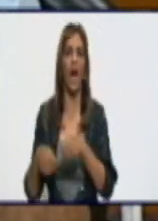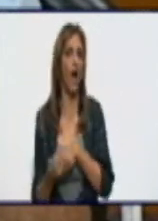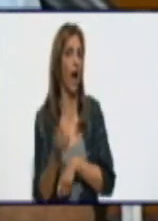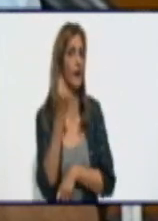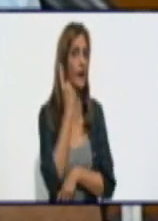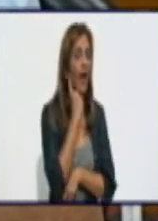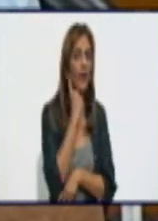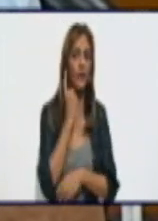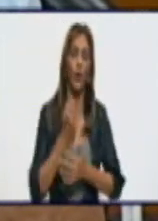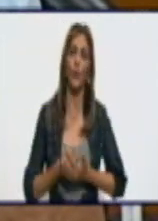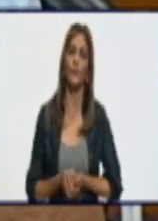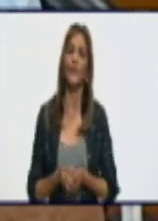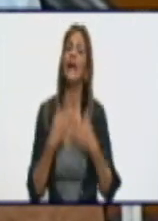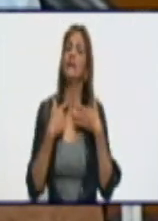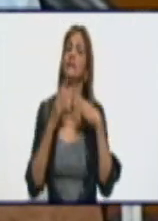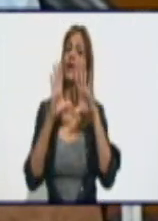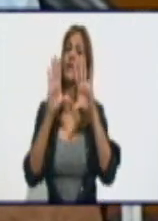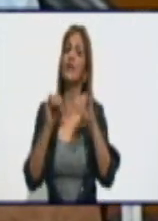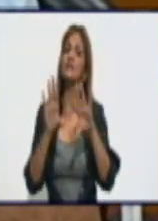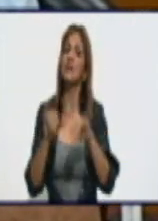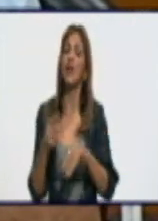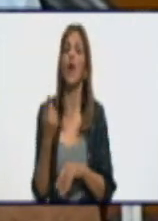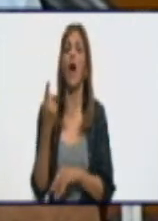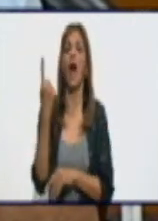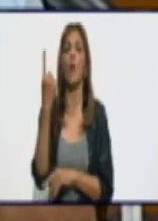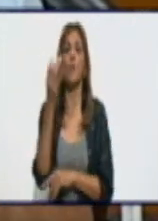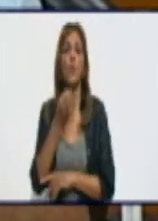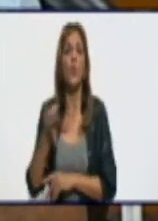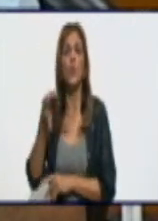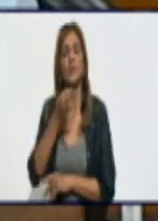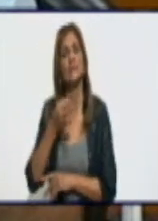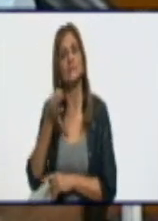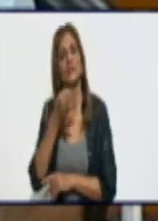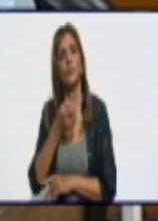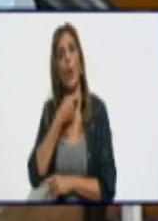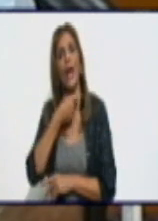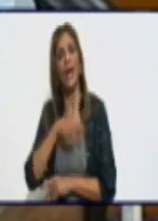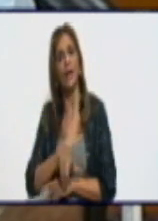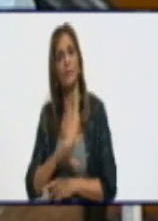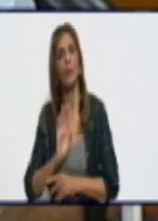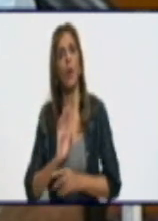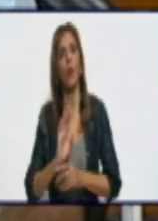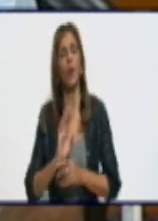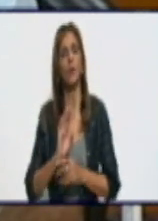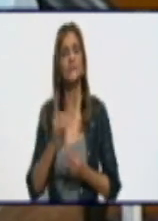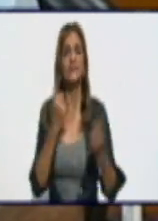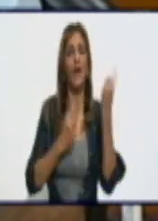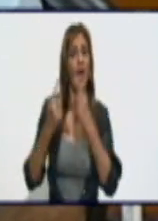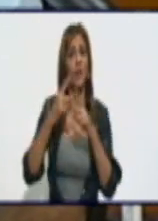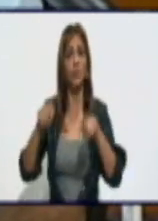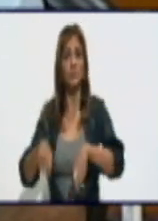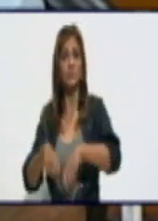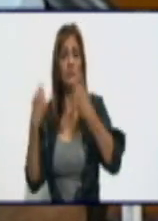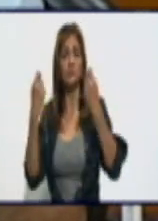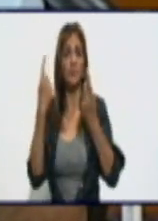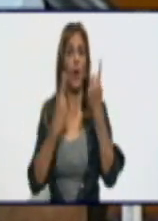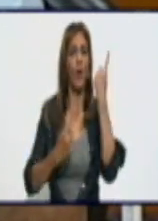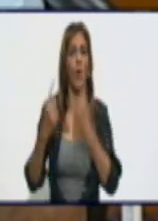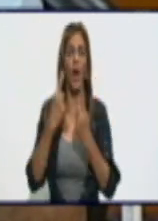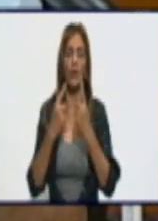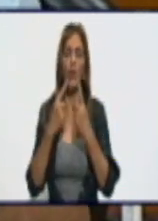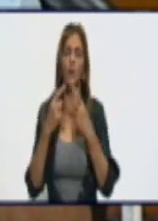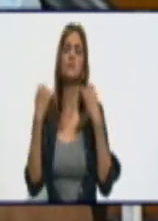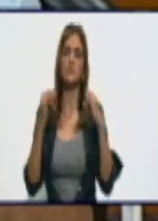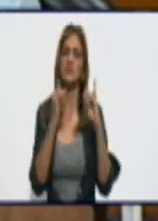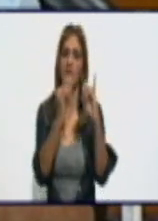capacidad de decirle a un municipio de haber alguna avería, qué probabilidad tendría de irse y en qué horario.